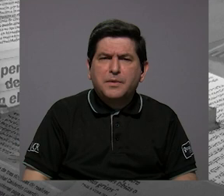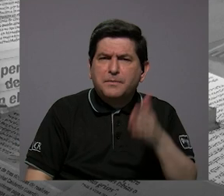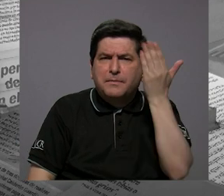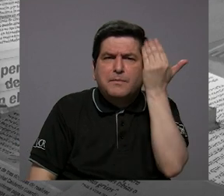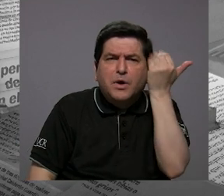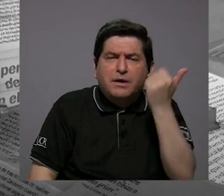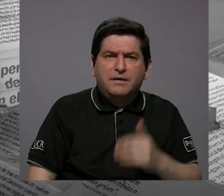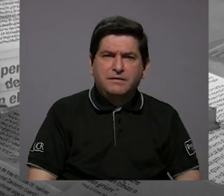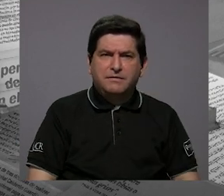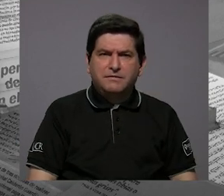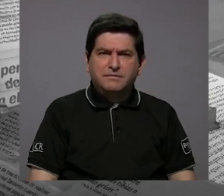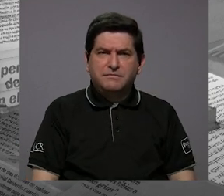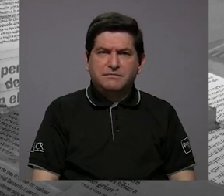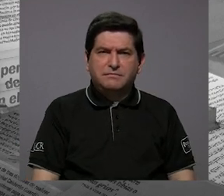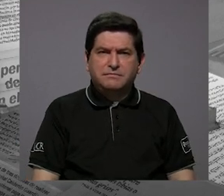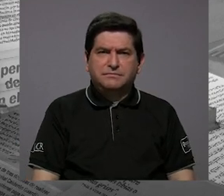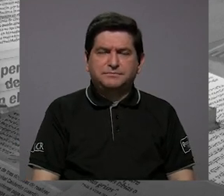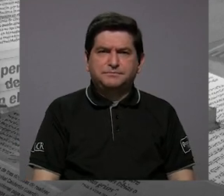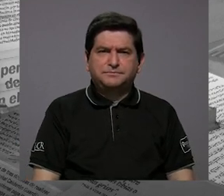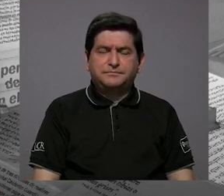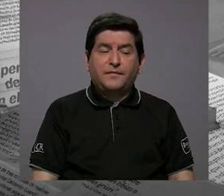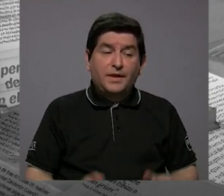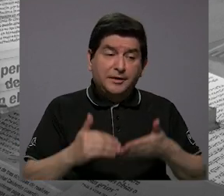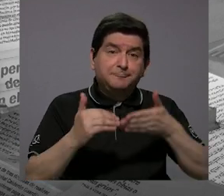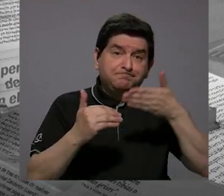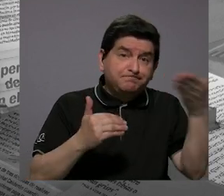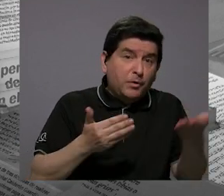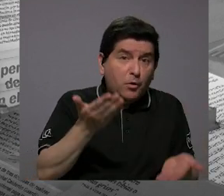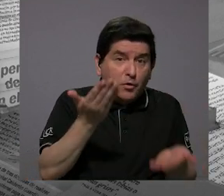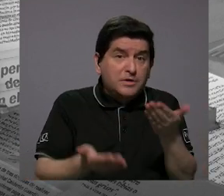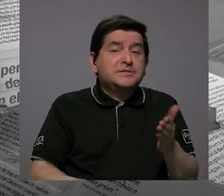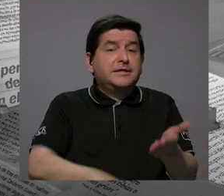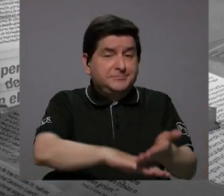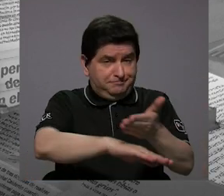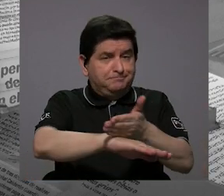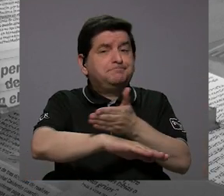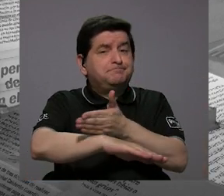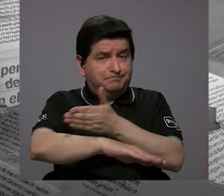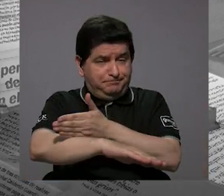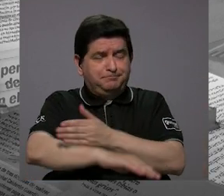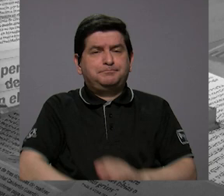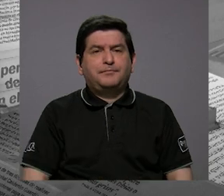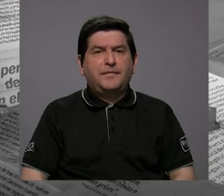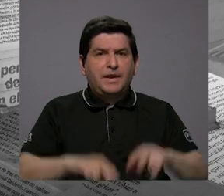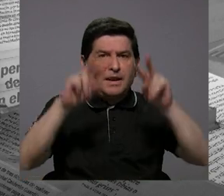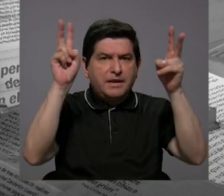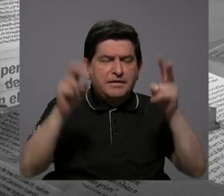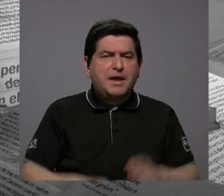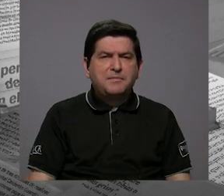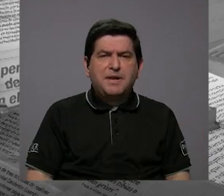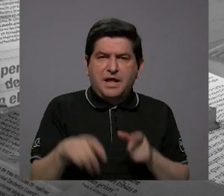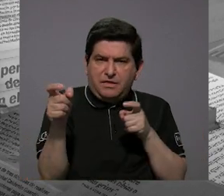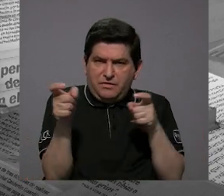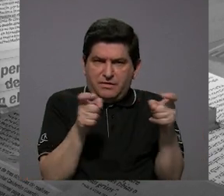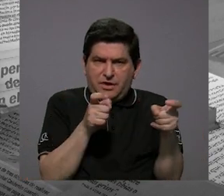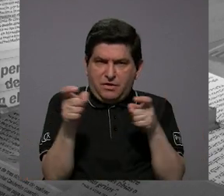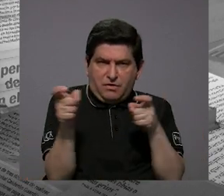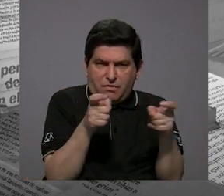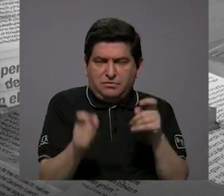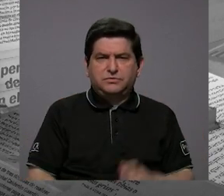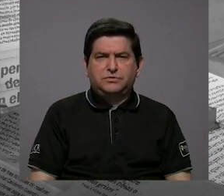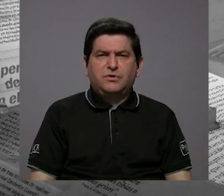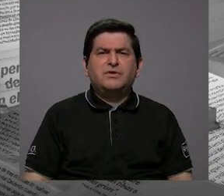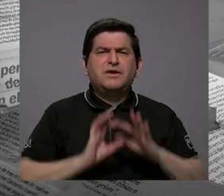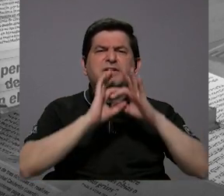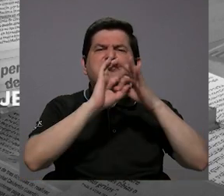Bueno, en realidad, hay algunas cosas que deberían de mejorar. Por ejemplo, el tema de la gobernanza, que tiene que